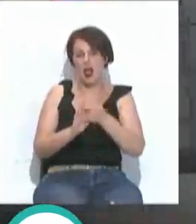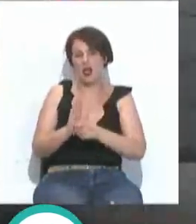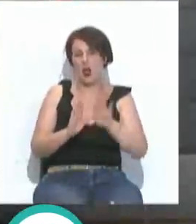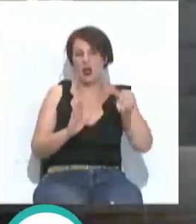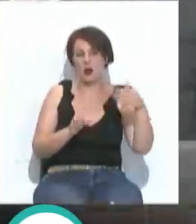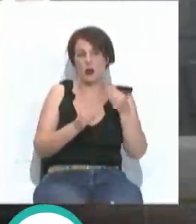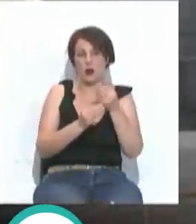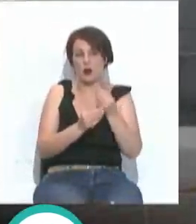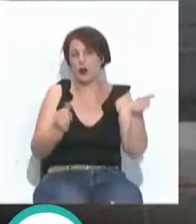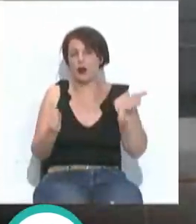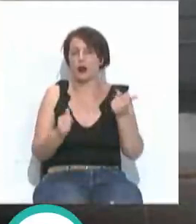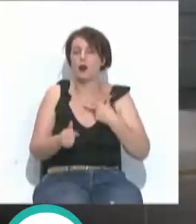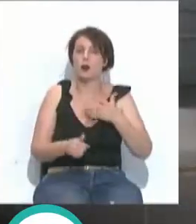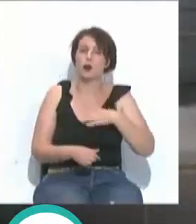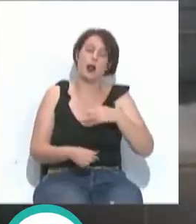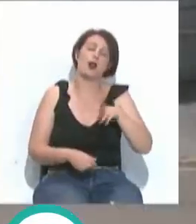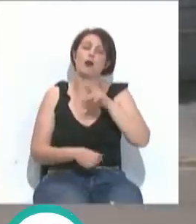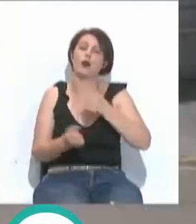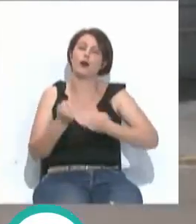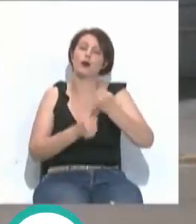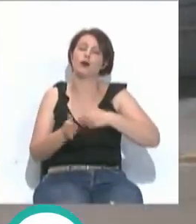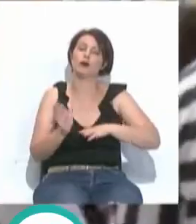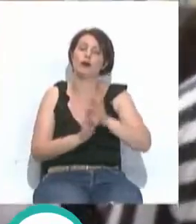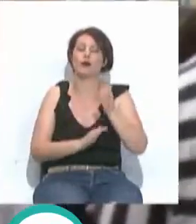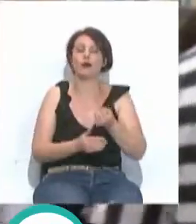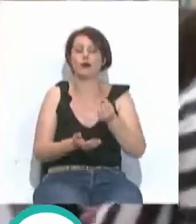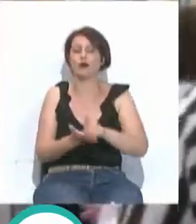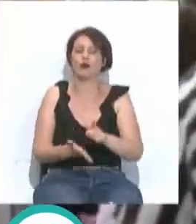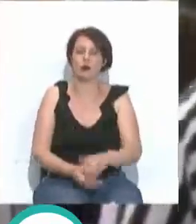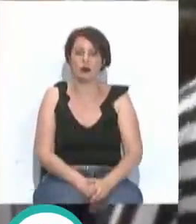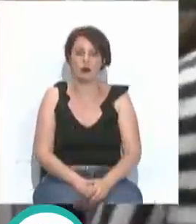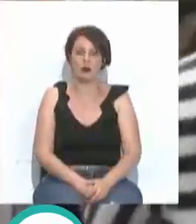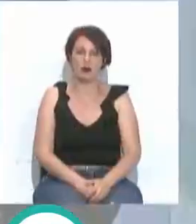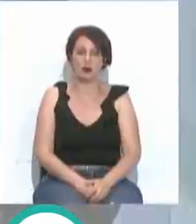factores externos y se recobre la recuperación económica que se había iniciado.